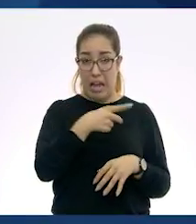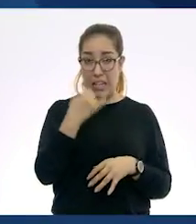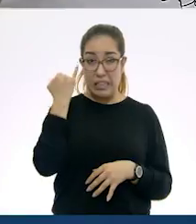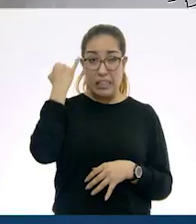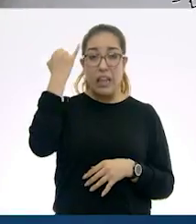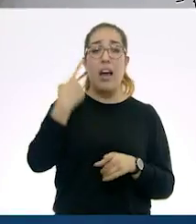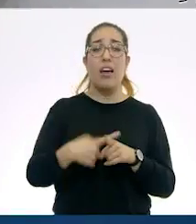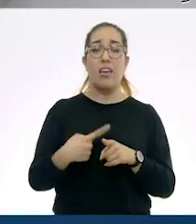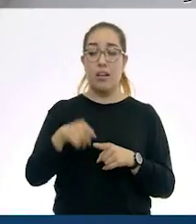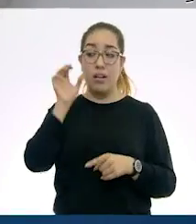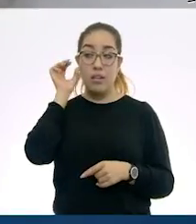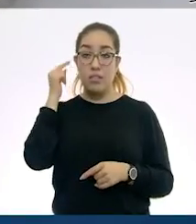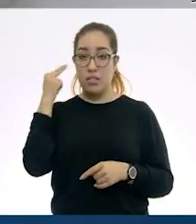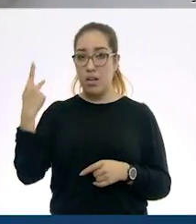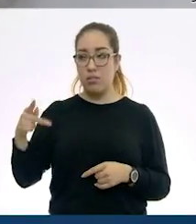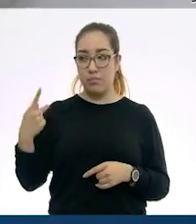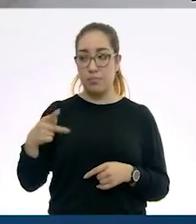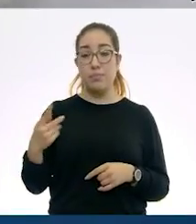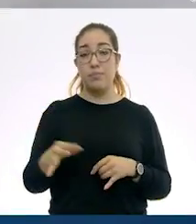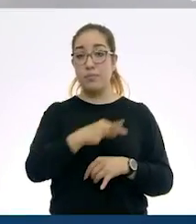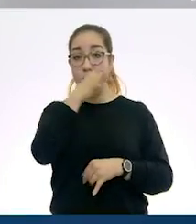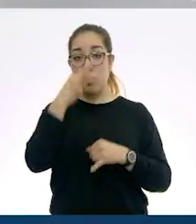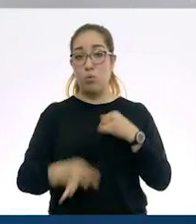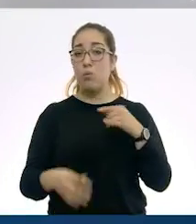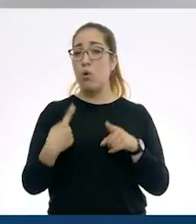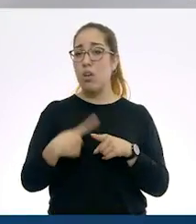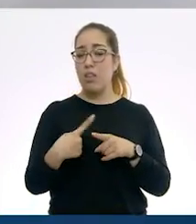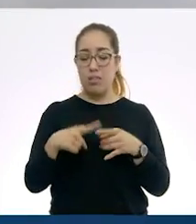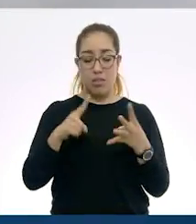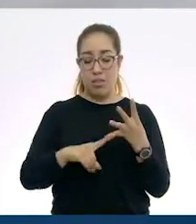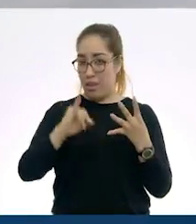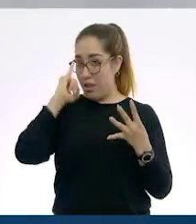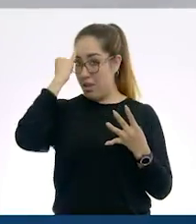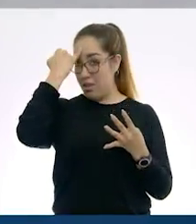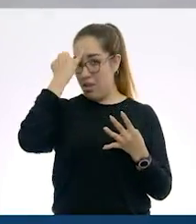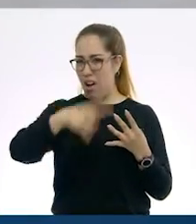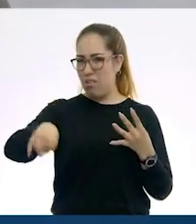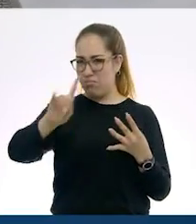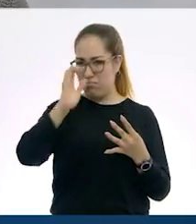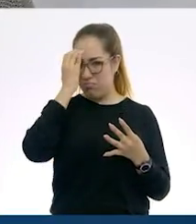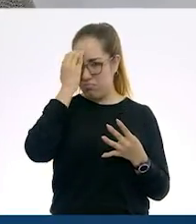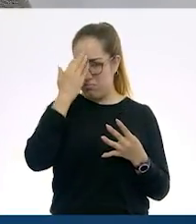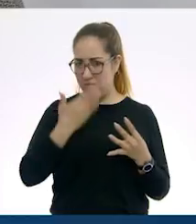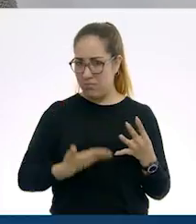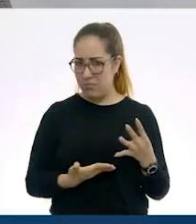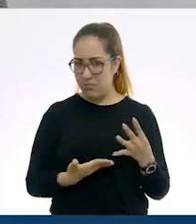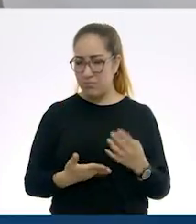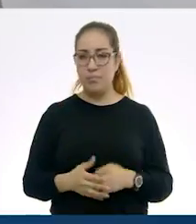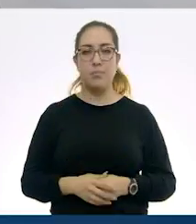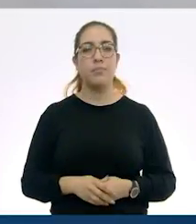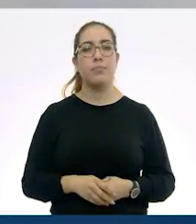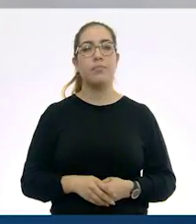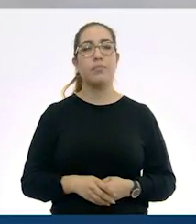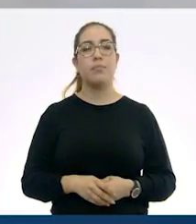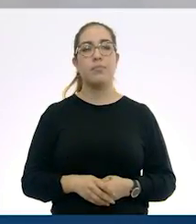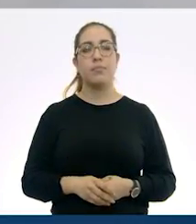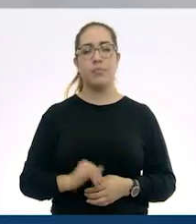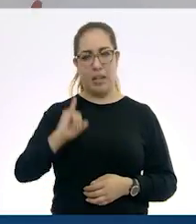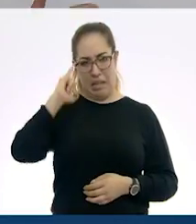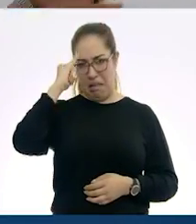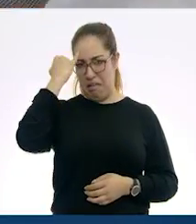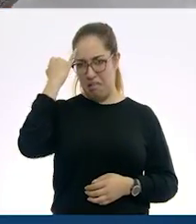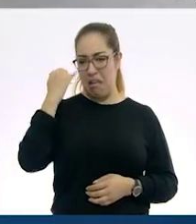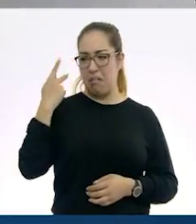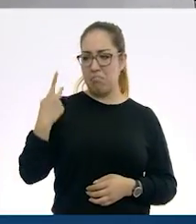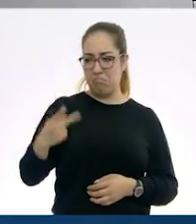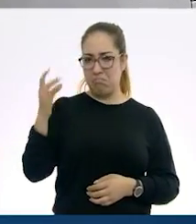Y por último, tenemos la India. ¿Ustedes qué han escuchado de la India? Además de que se desarrolló